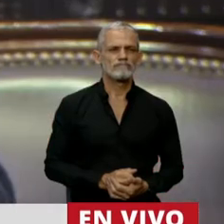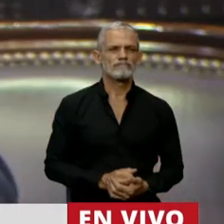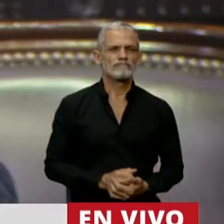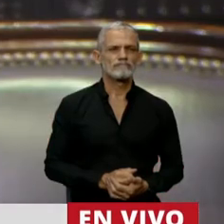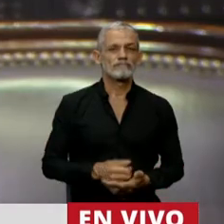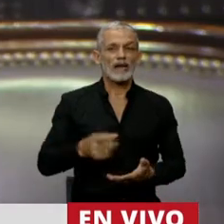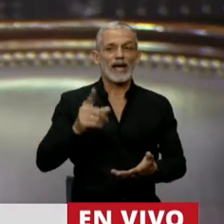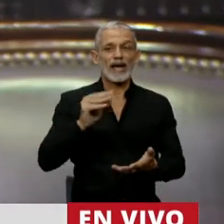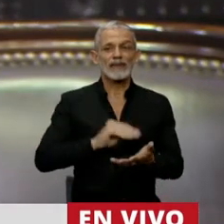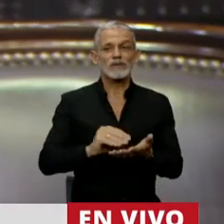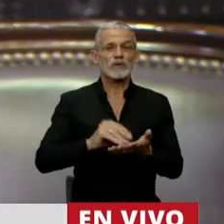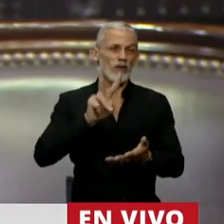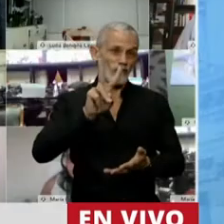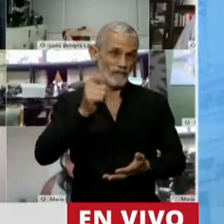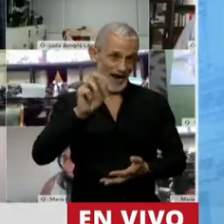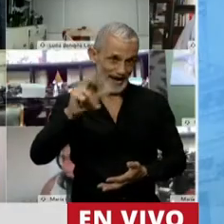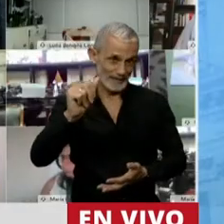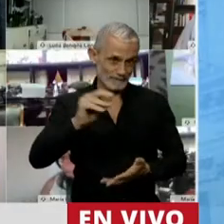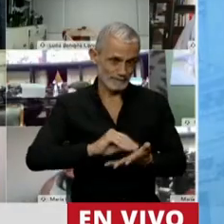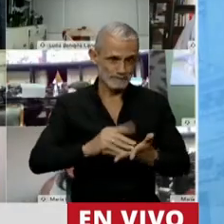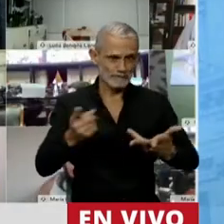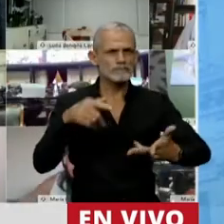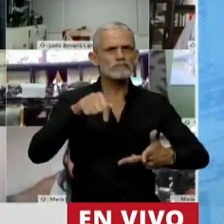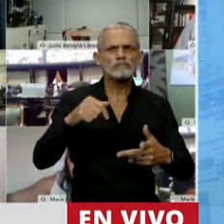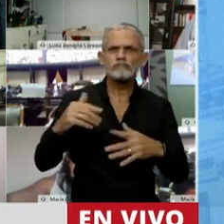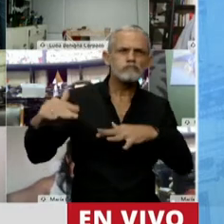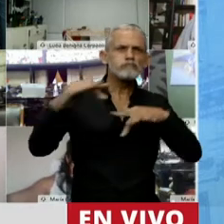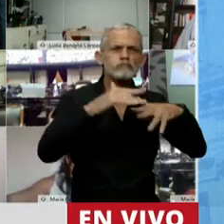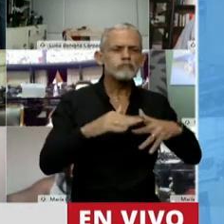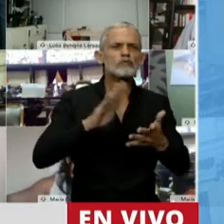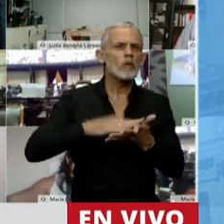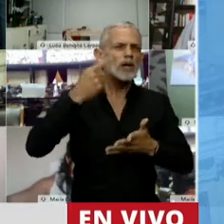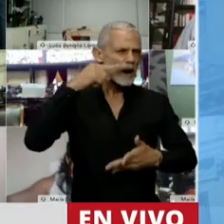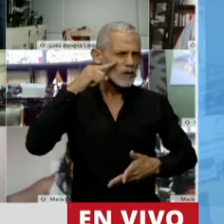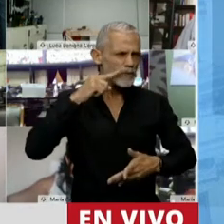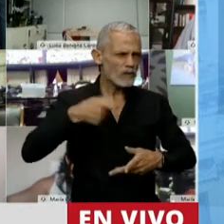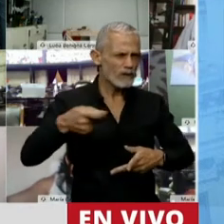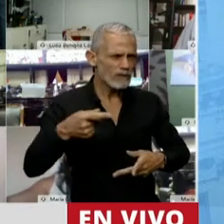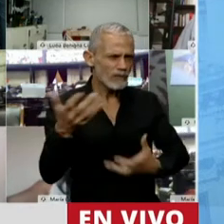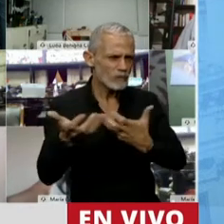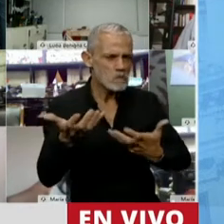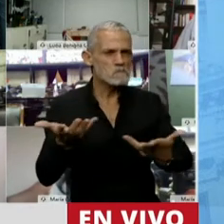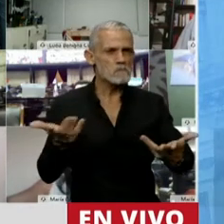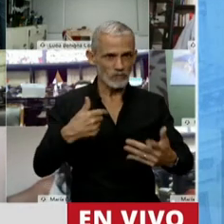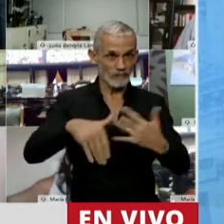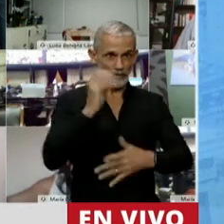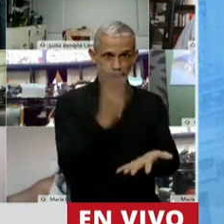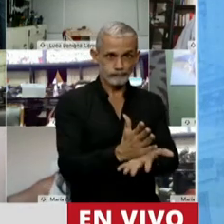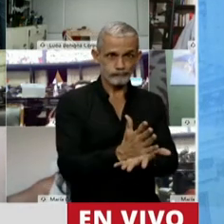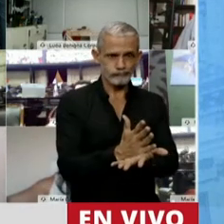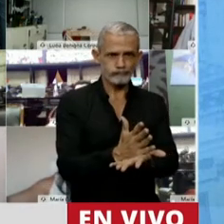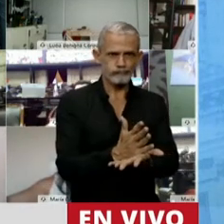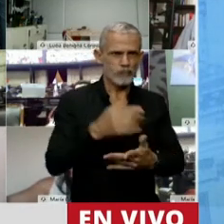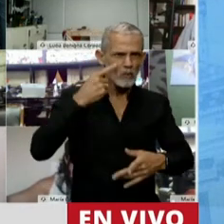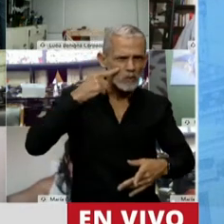acá se habló sobre intencionalidad y se va a sancionar las